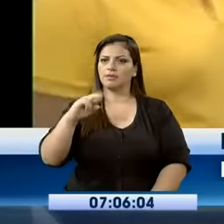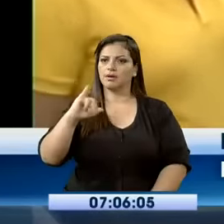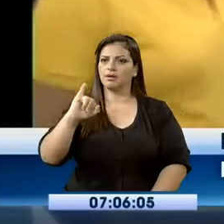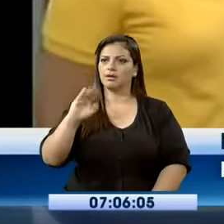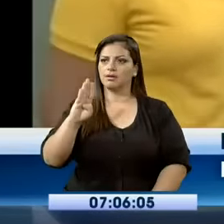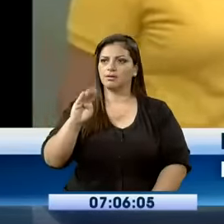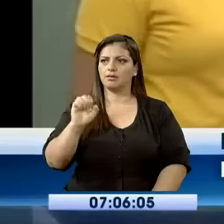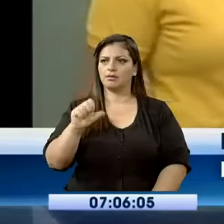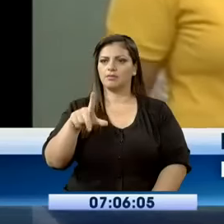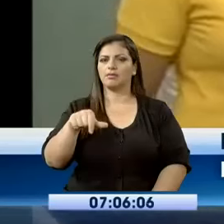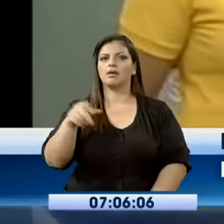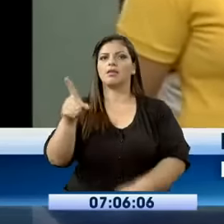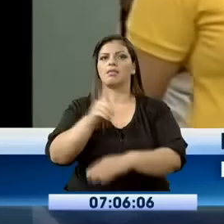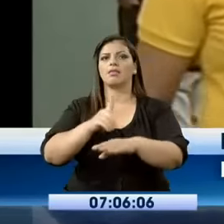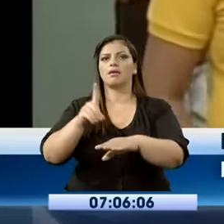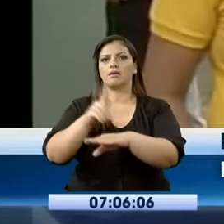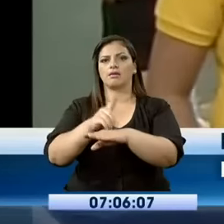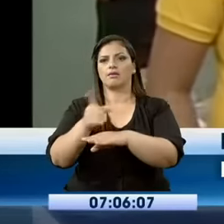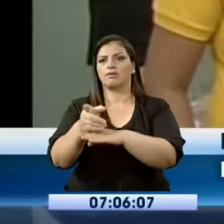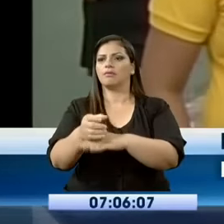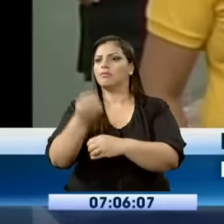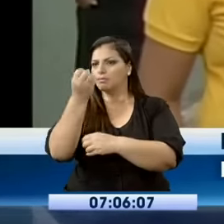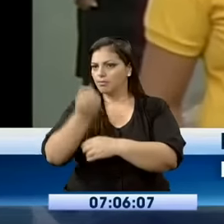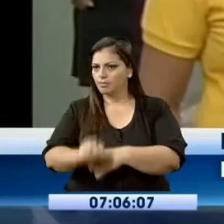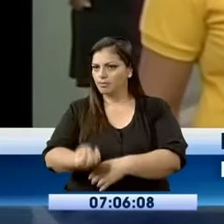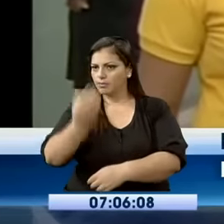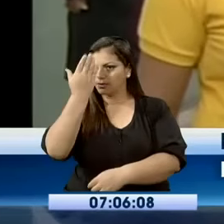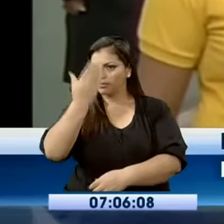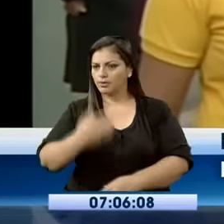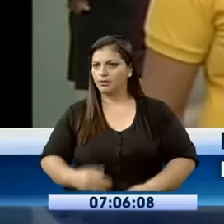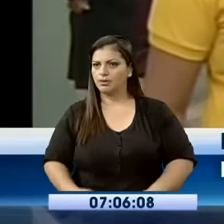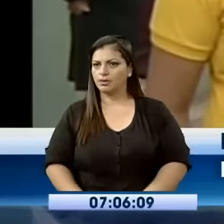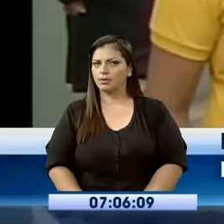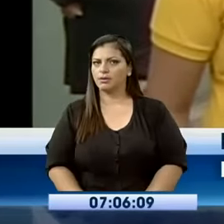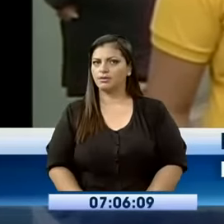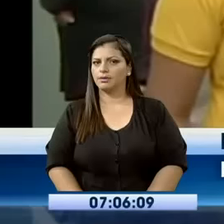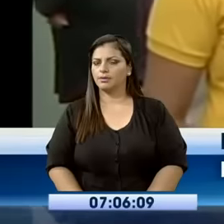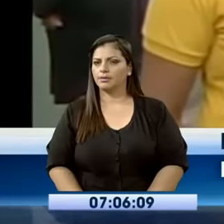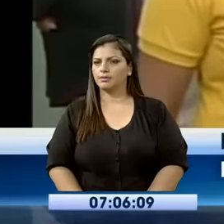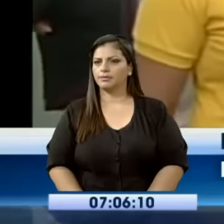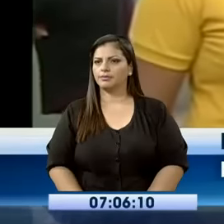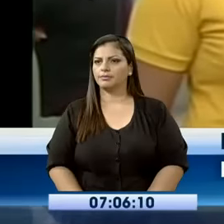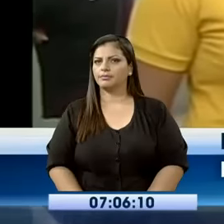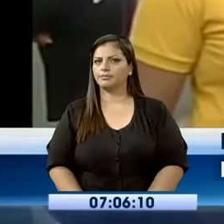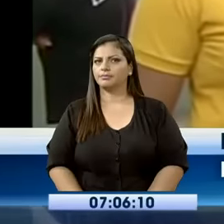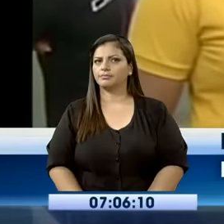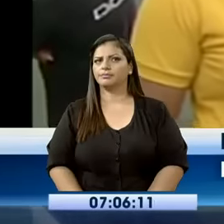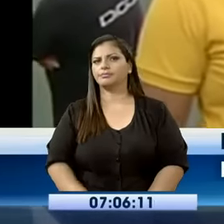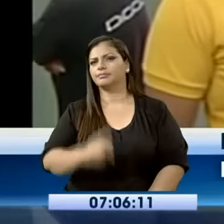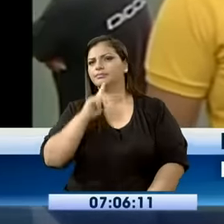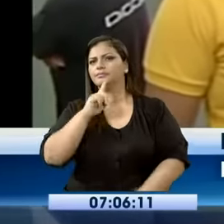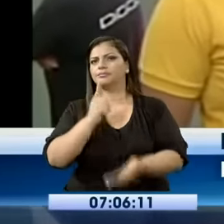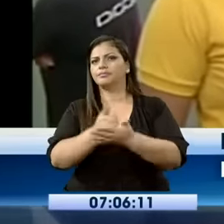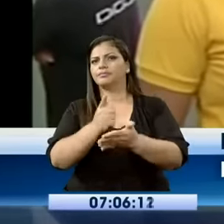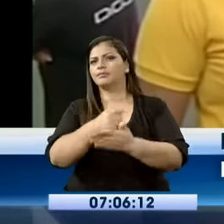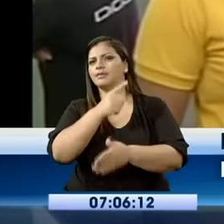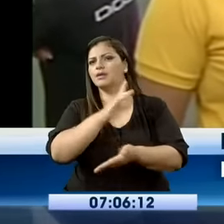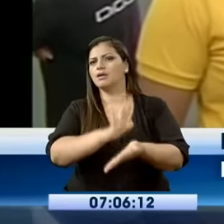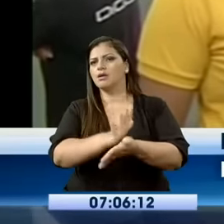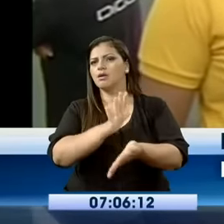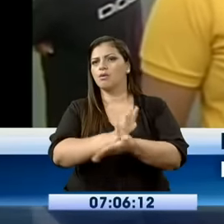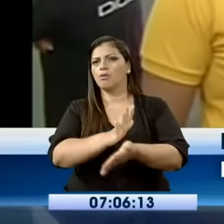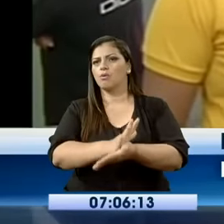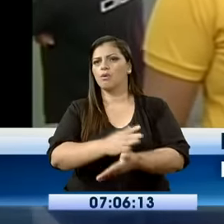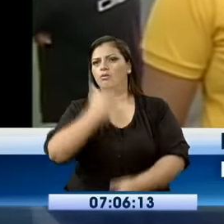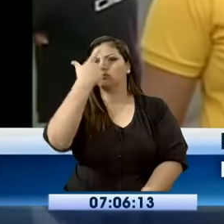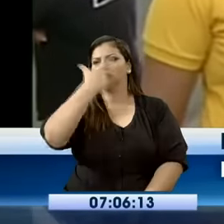Bastión Popular. Muy buenos días, recuérdenos, quizás no hay medidas de seguridad y por aquello están aprovechando